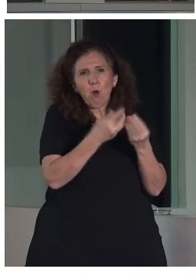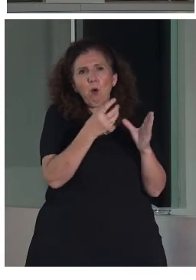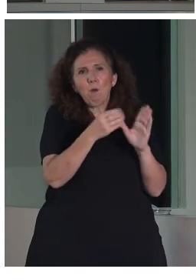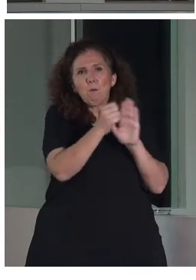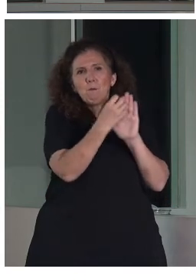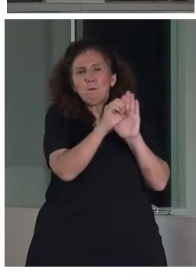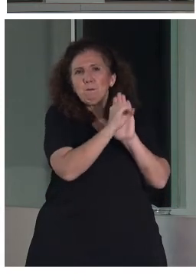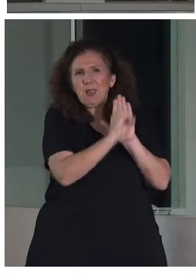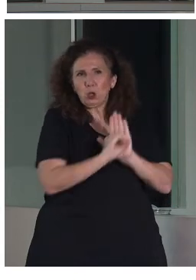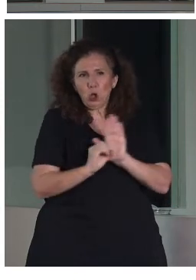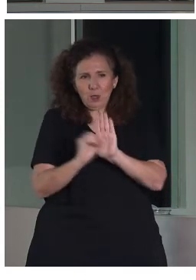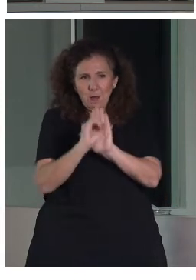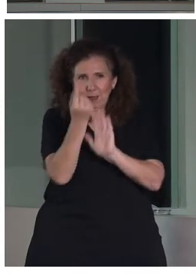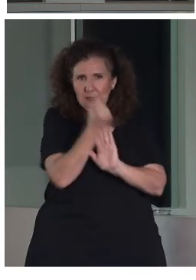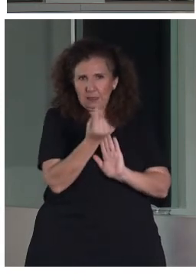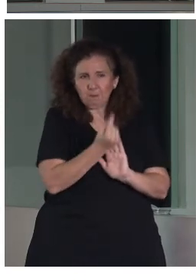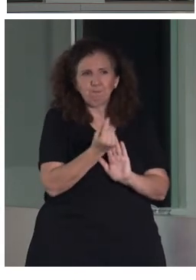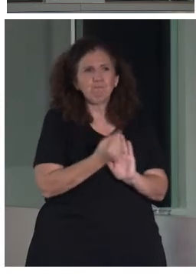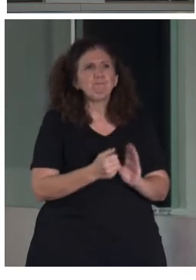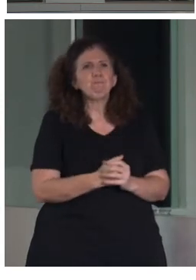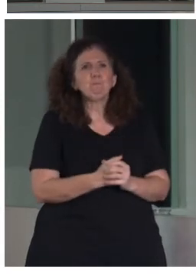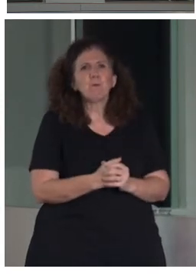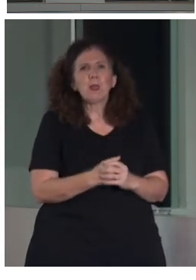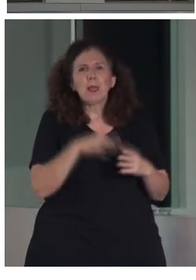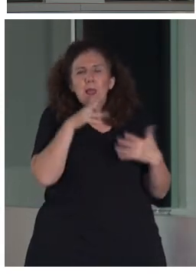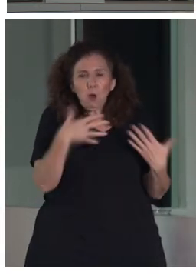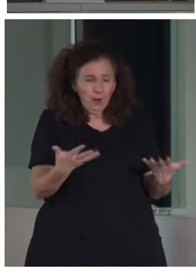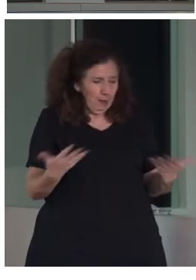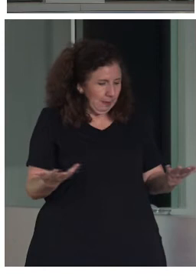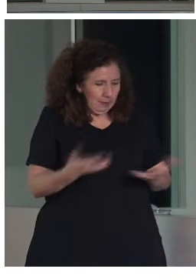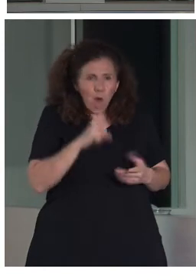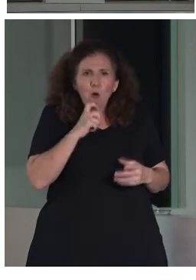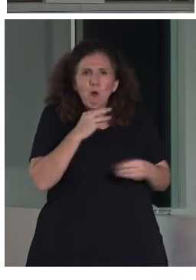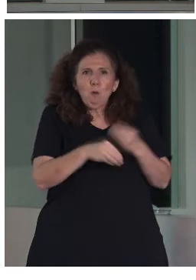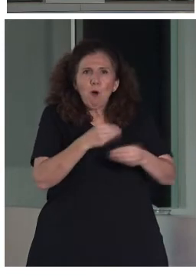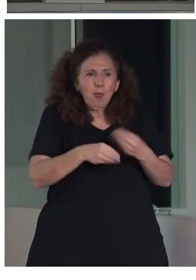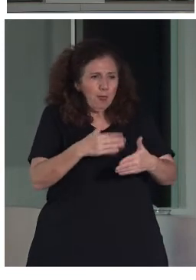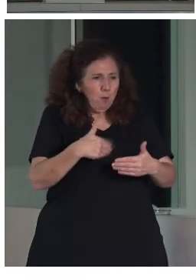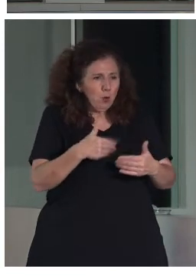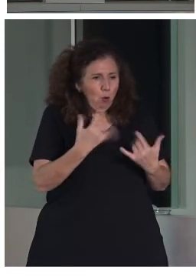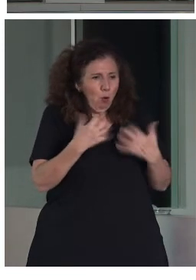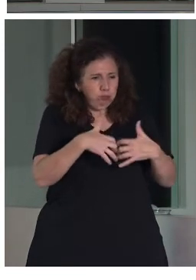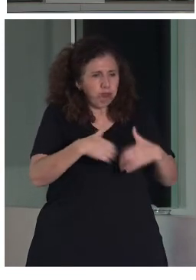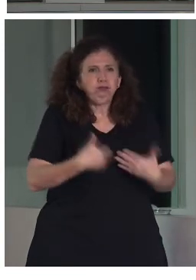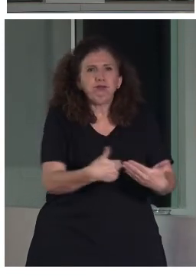Y, claro, luego, ¿cómo ponemos este tema de la accesibilidad cognitiva en marcha? Bueno, pues, como os he contado